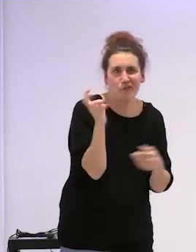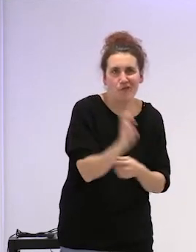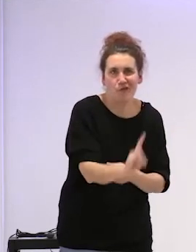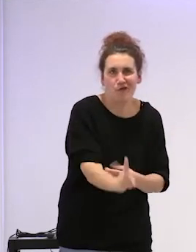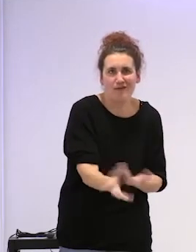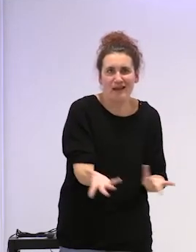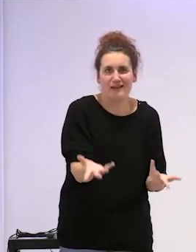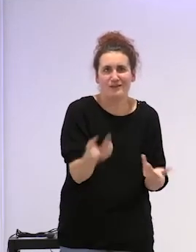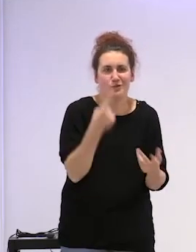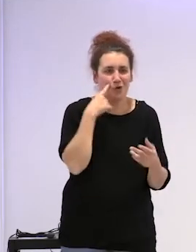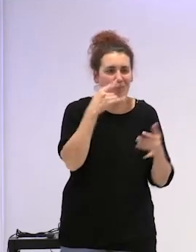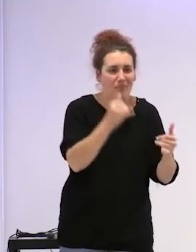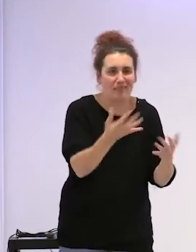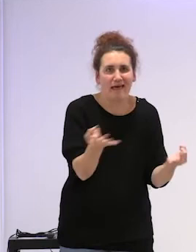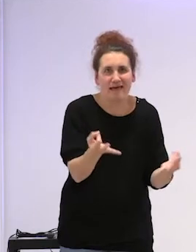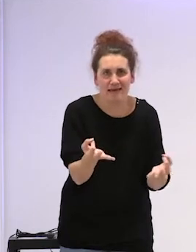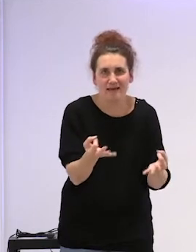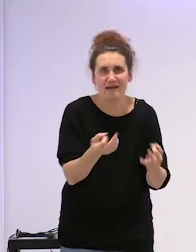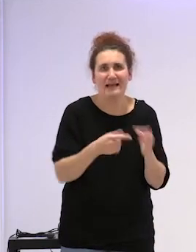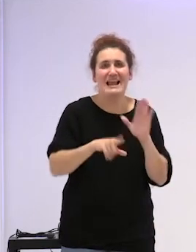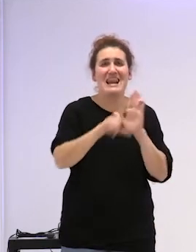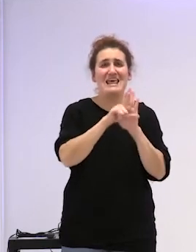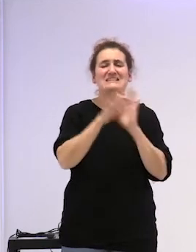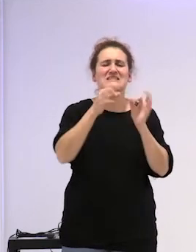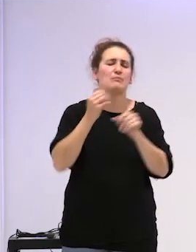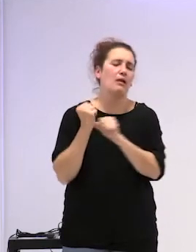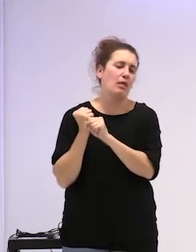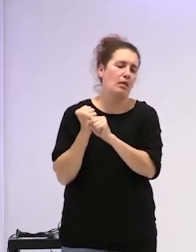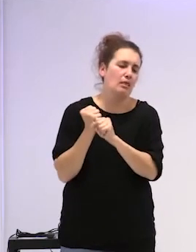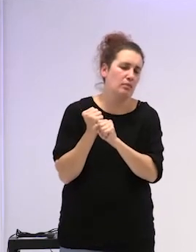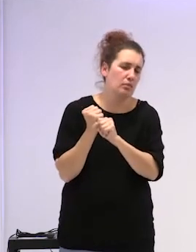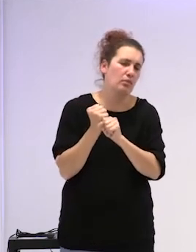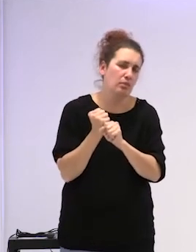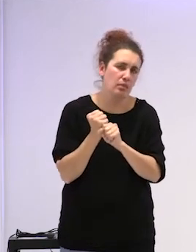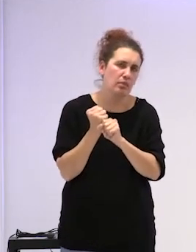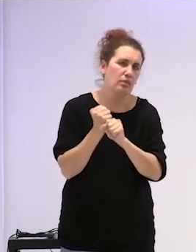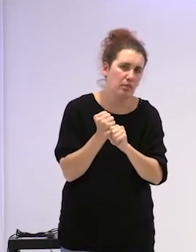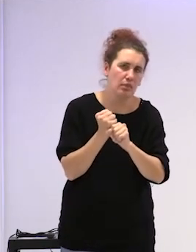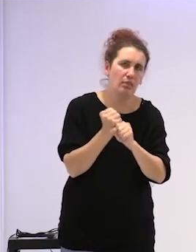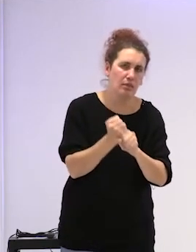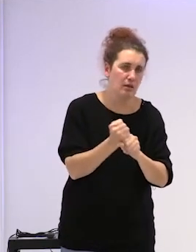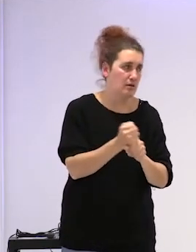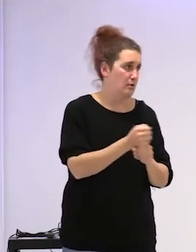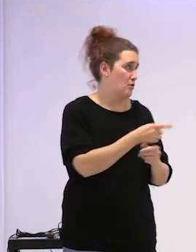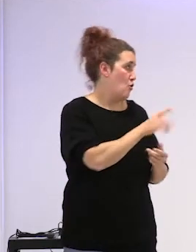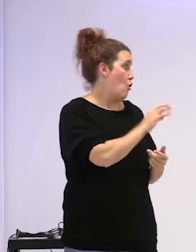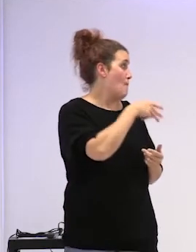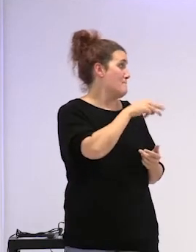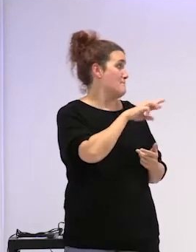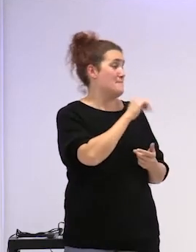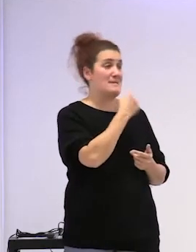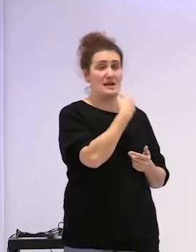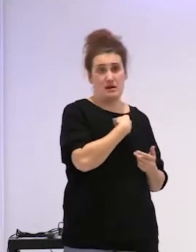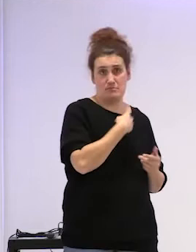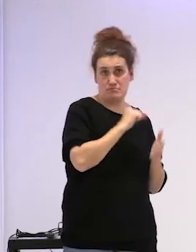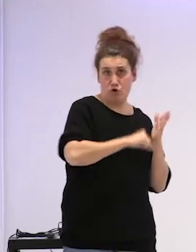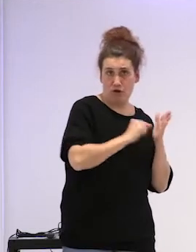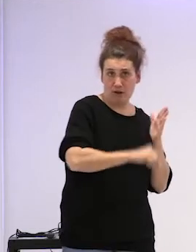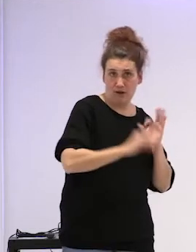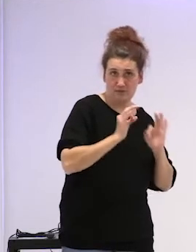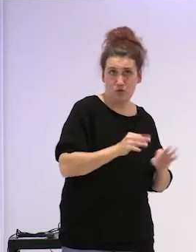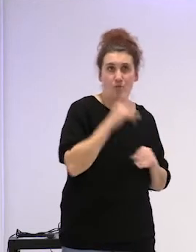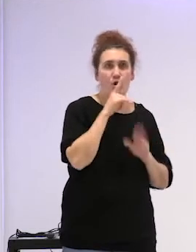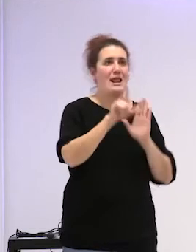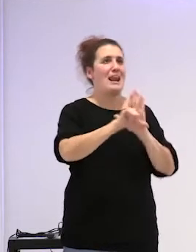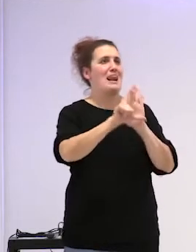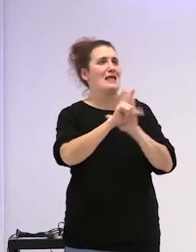llegar es decir las leyes siempre van a remolque bueno si no que miren me corrijo o sea las